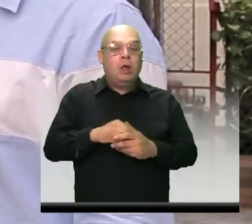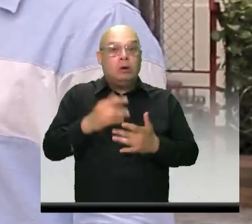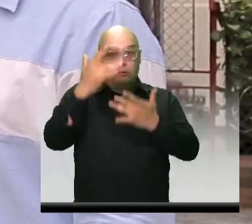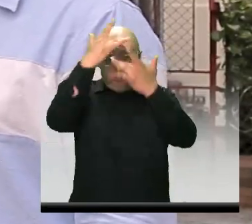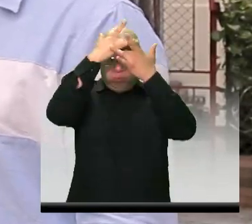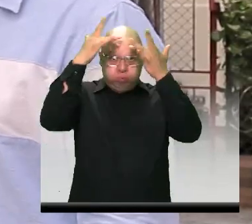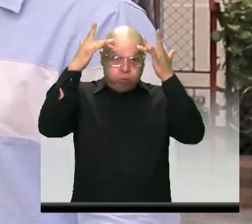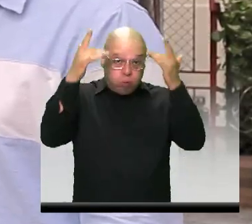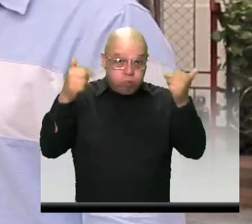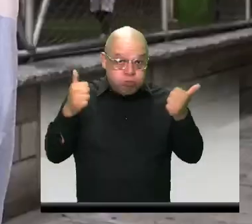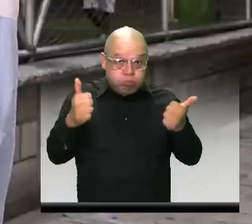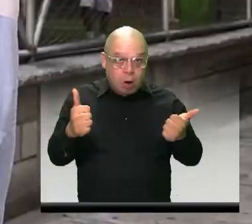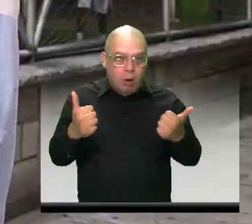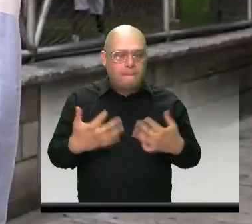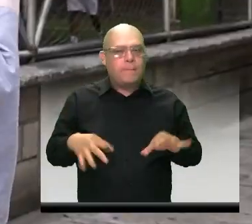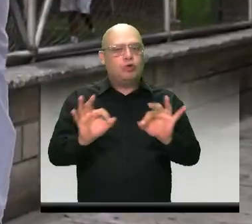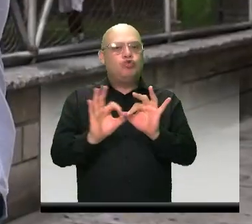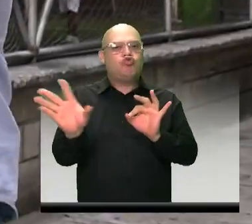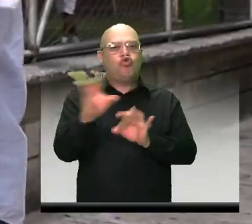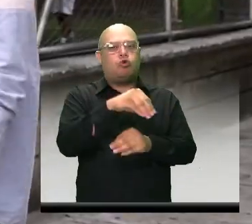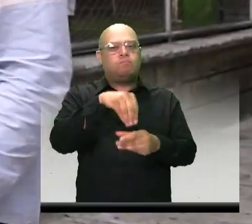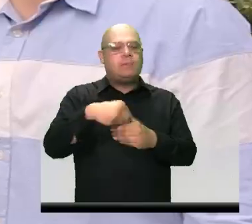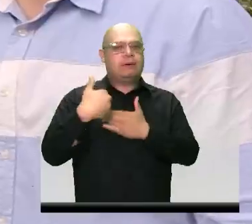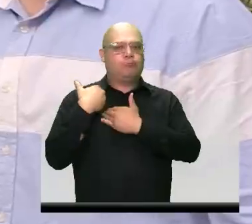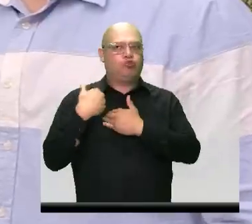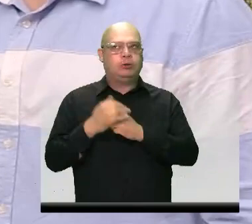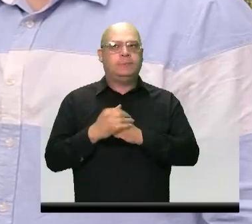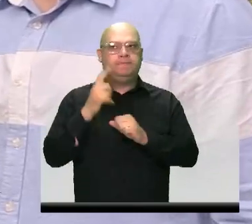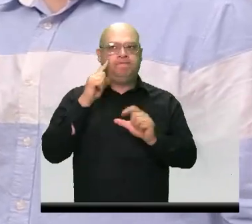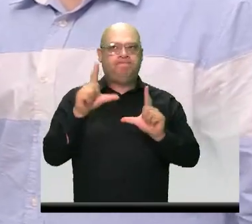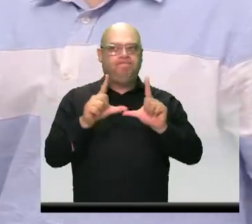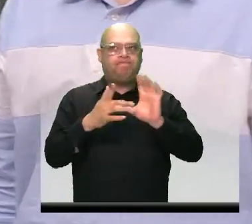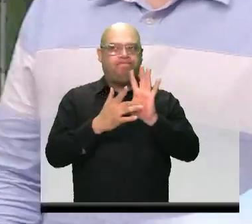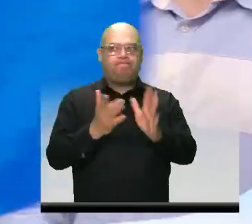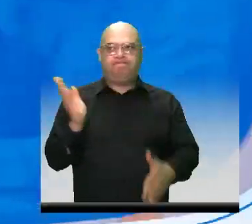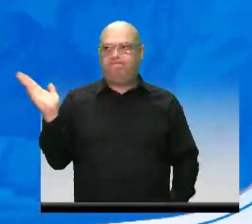es un tema de todos. Le damos la nota, alcalde. Vamos a verla.